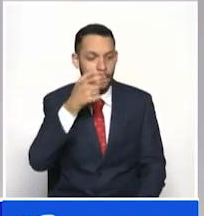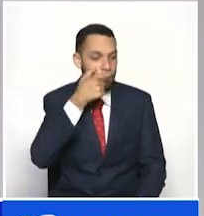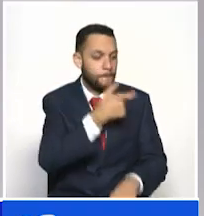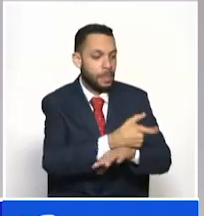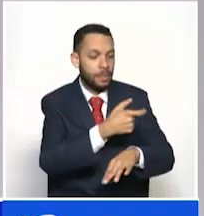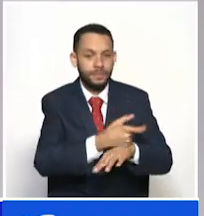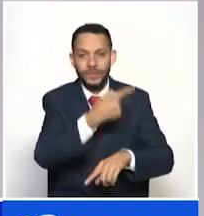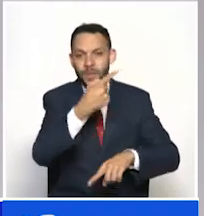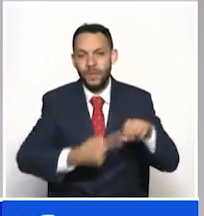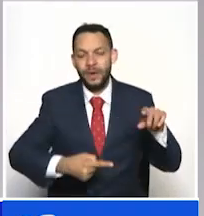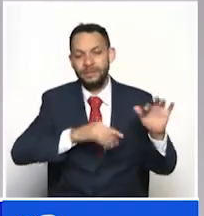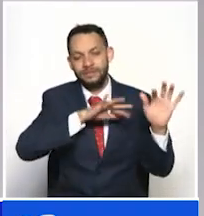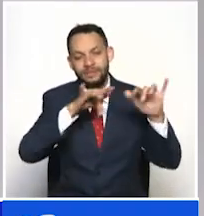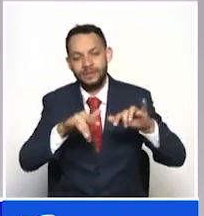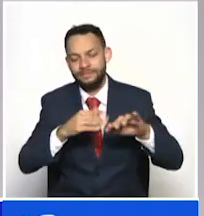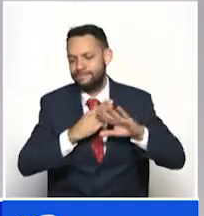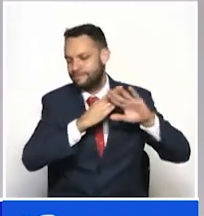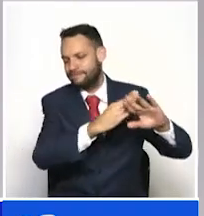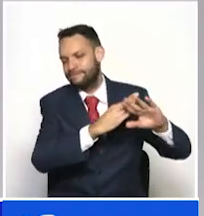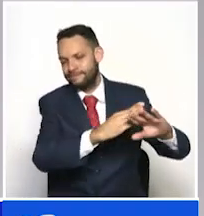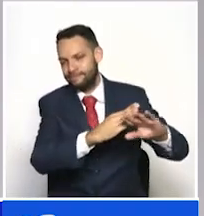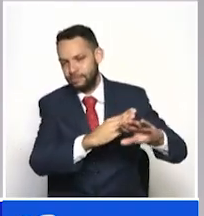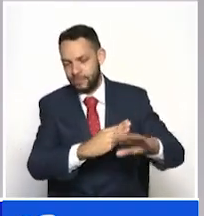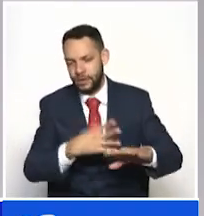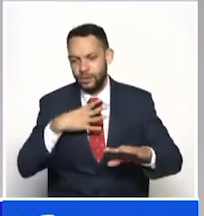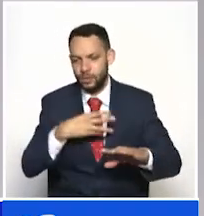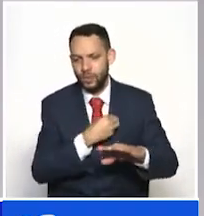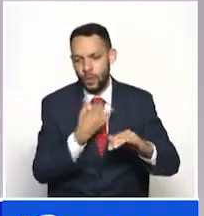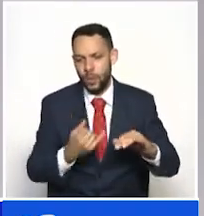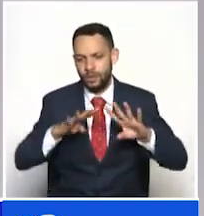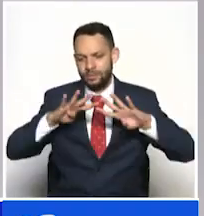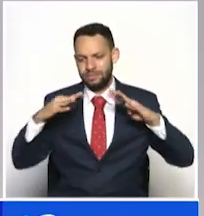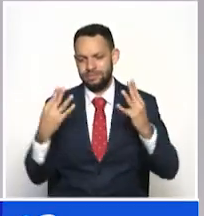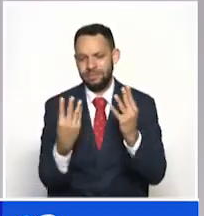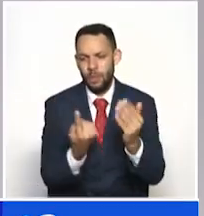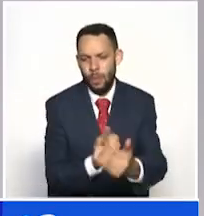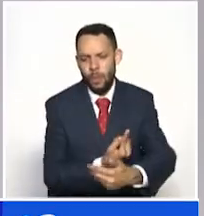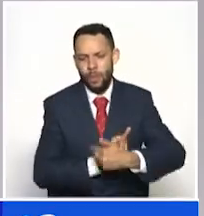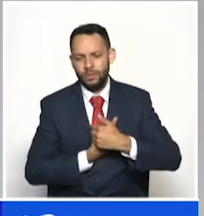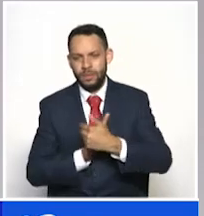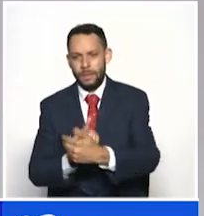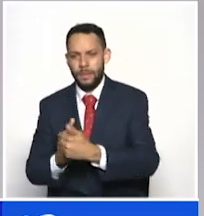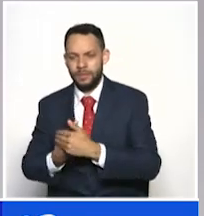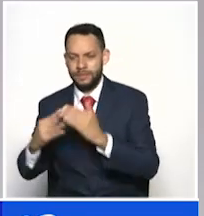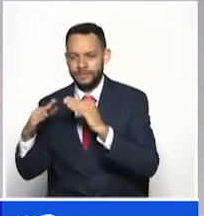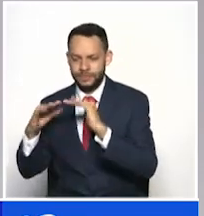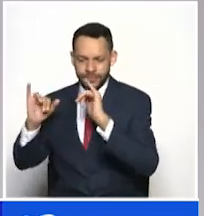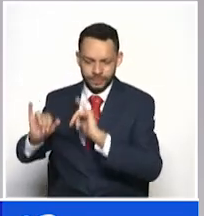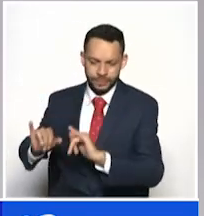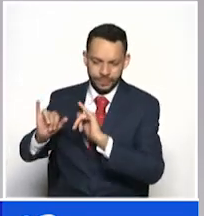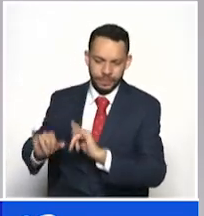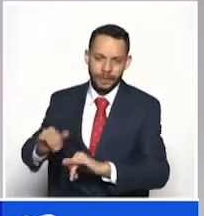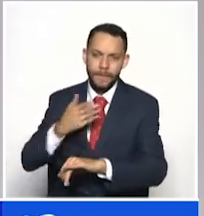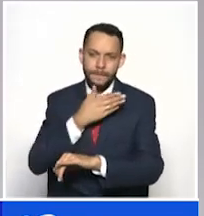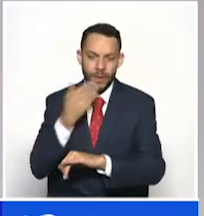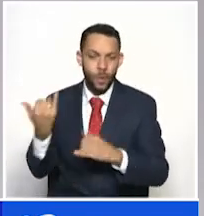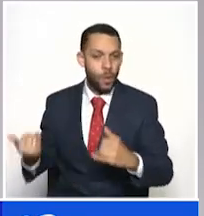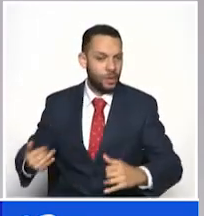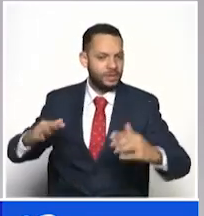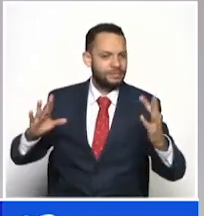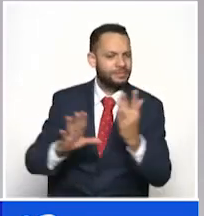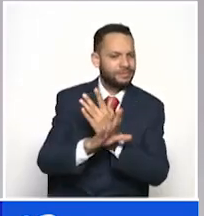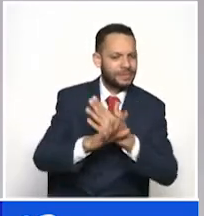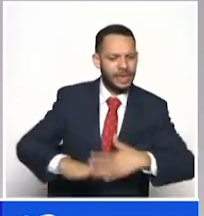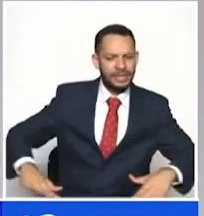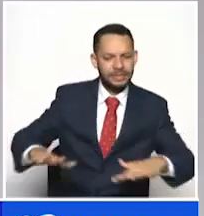invitamos a toda la comunidad del municipio de Salento que hagamos un uso adecuado de los espacios y que